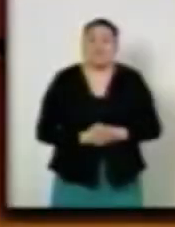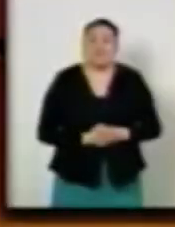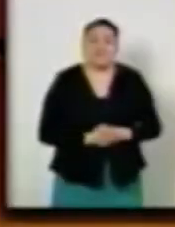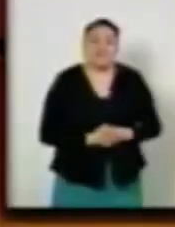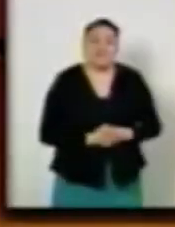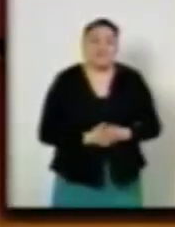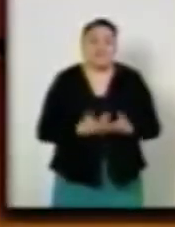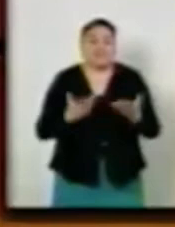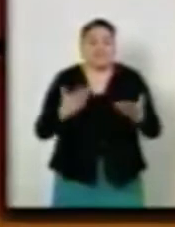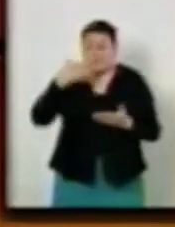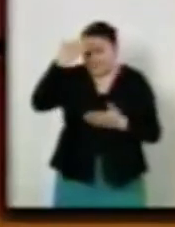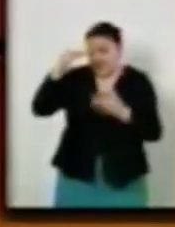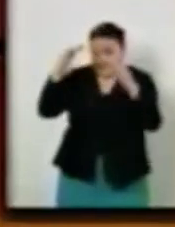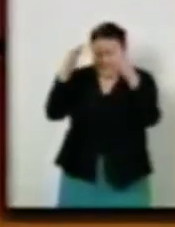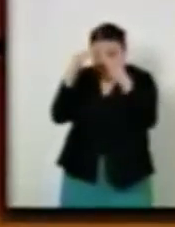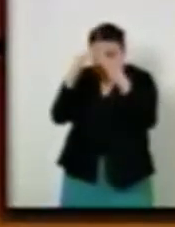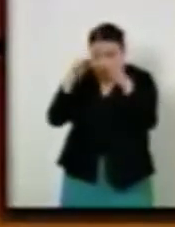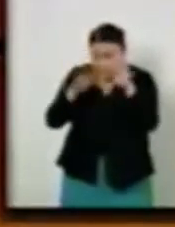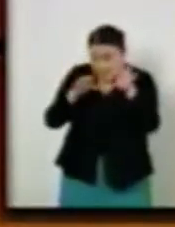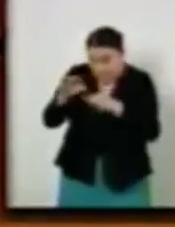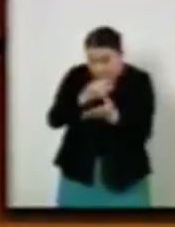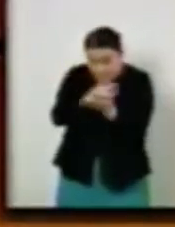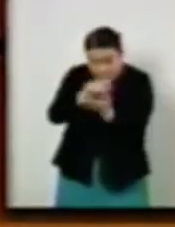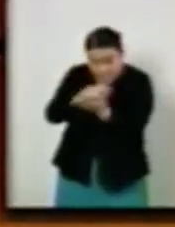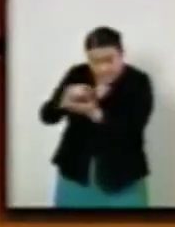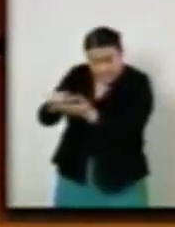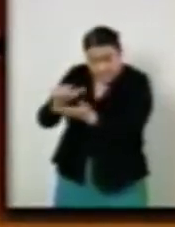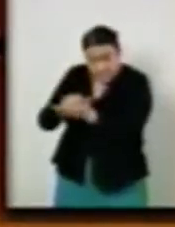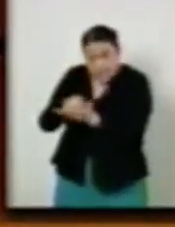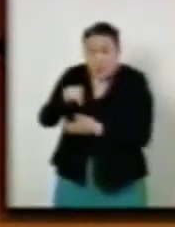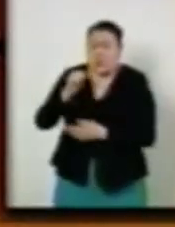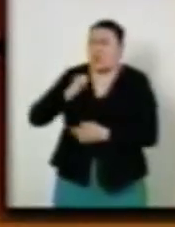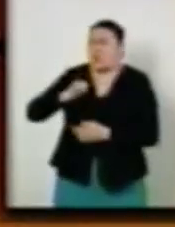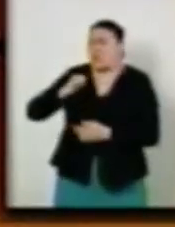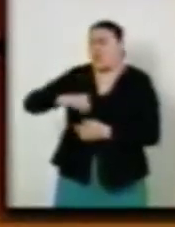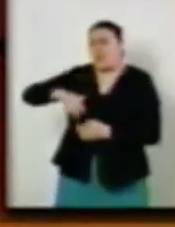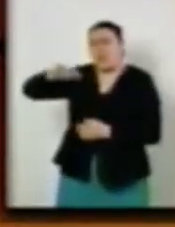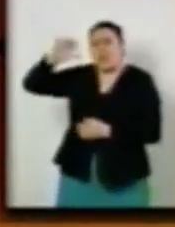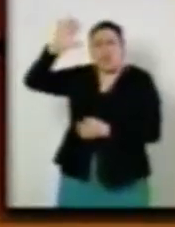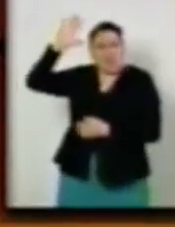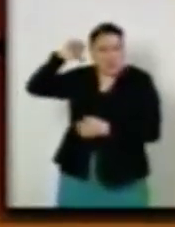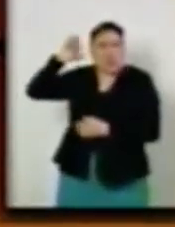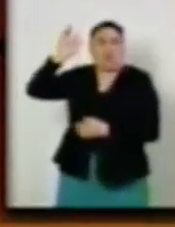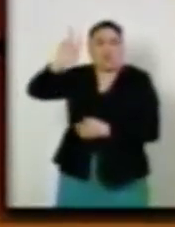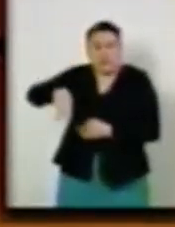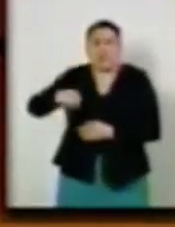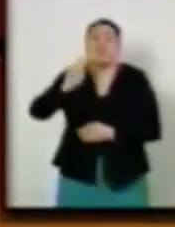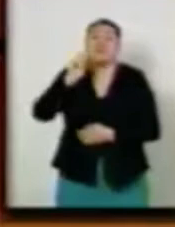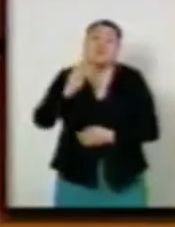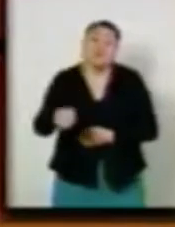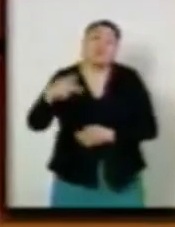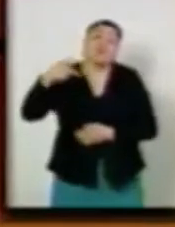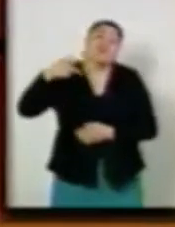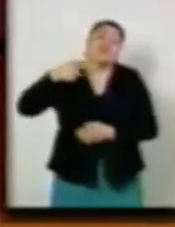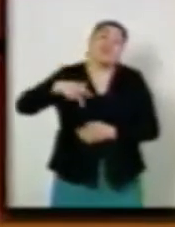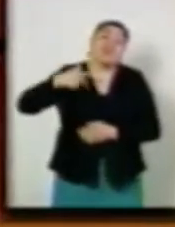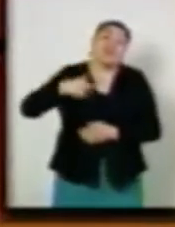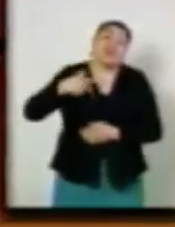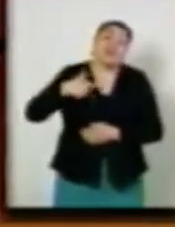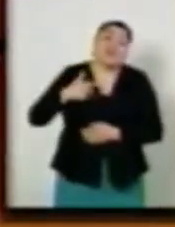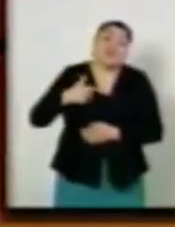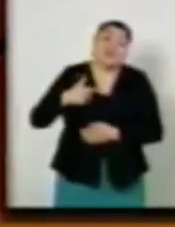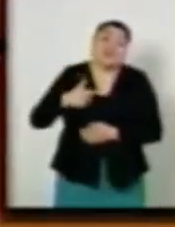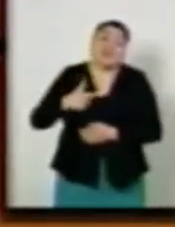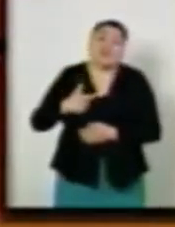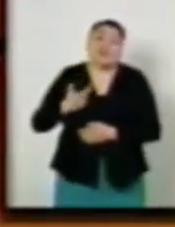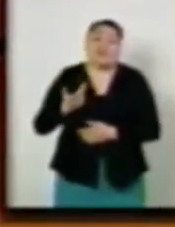El trabajo doméstico es una de ocupaciones más antiguas en el mundo. En ella se engloba un gran número en